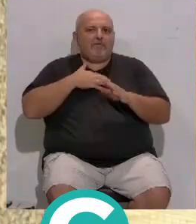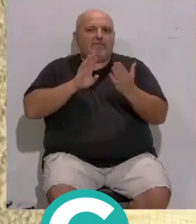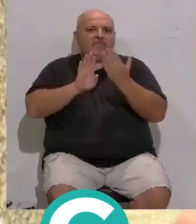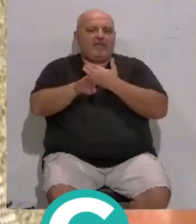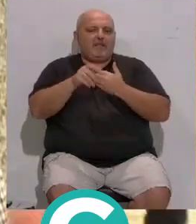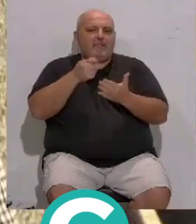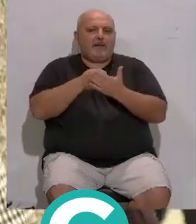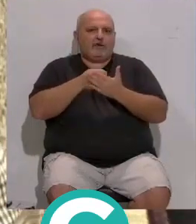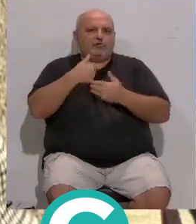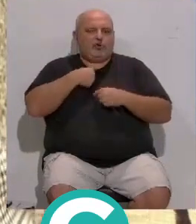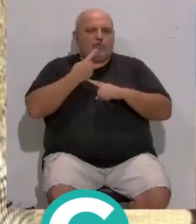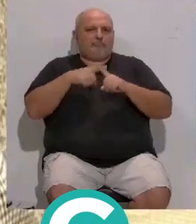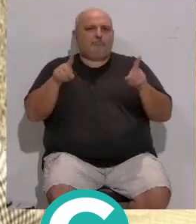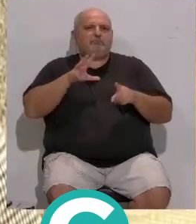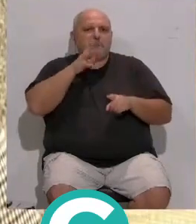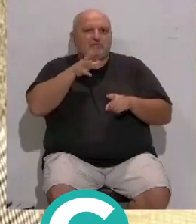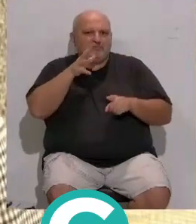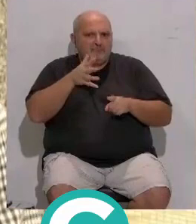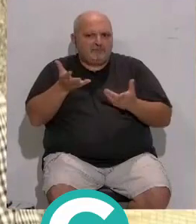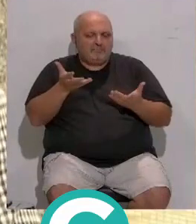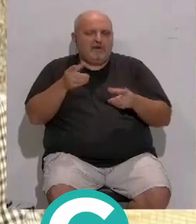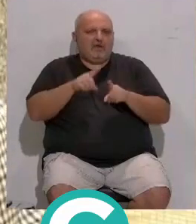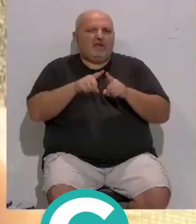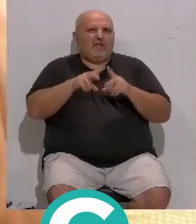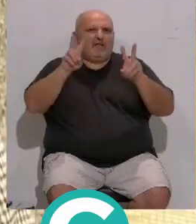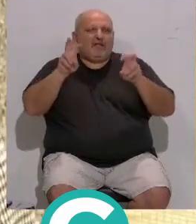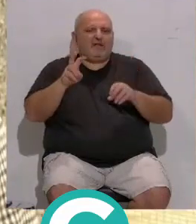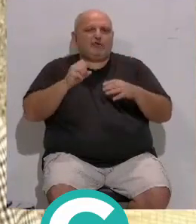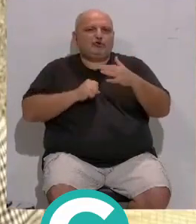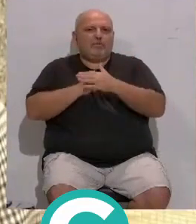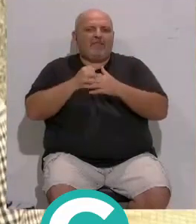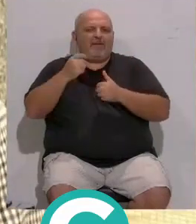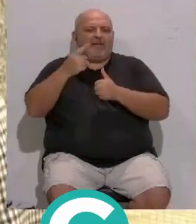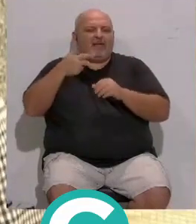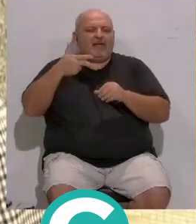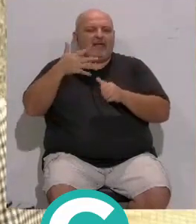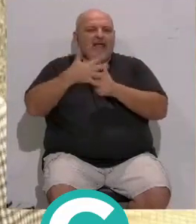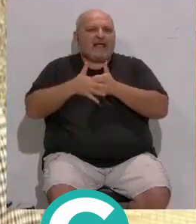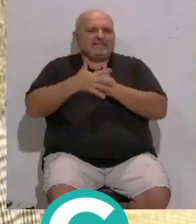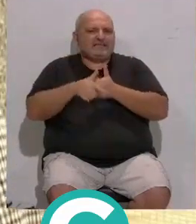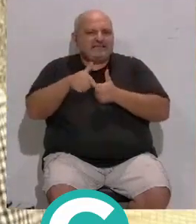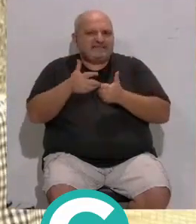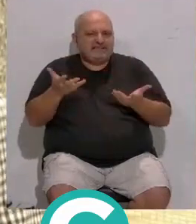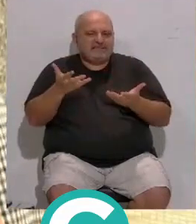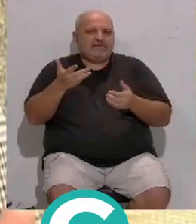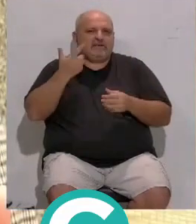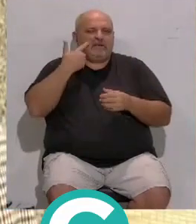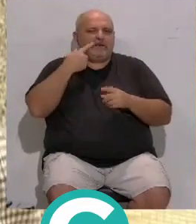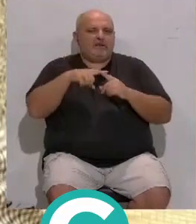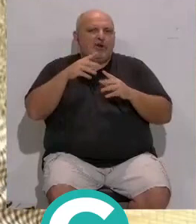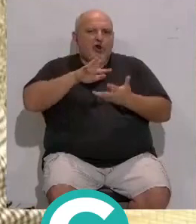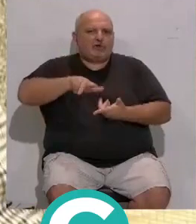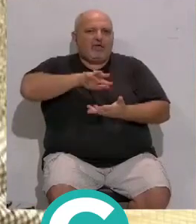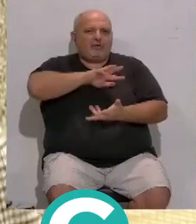paga una cosa y yo pago otra... ...qué es eso del tope del gas... ...vamos a conocer todos los detalles... ...que escuchamos en las